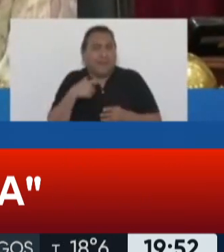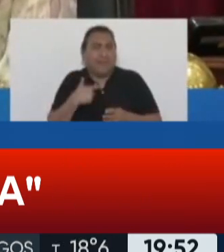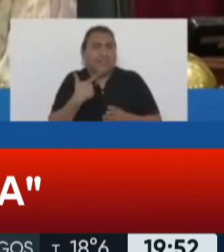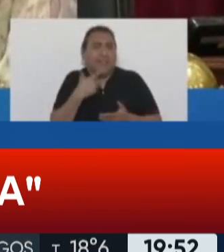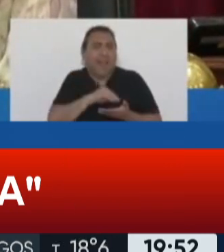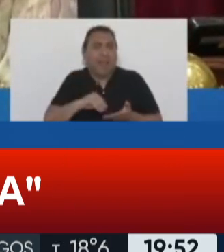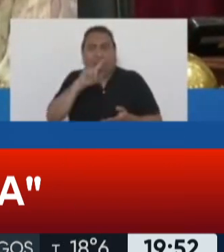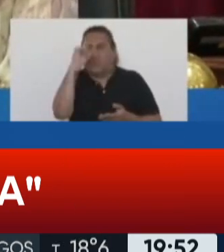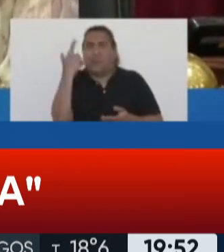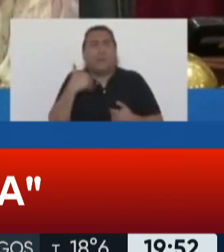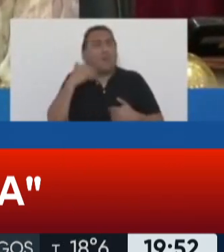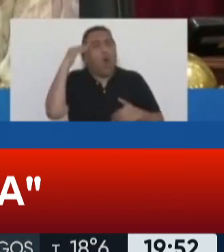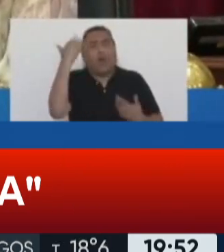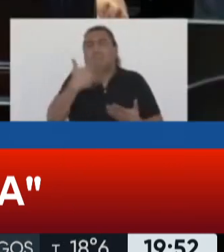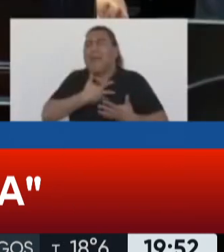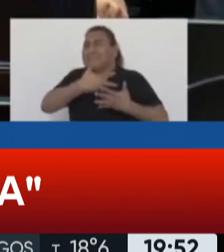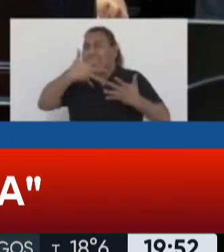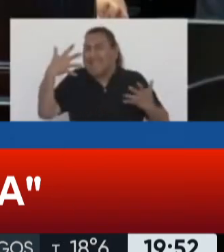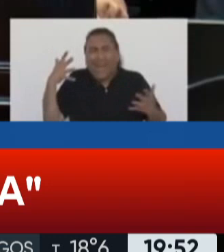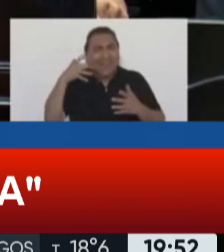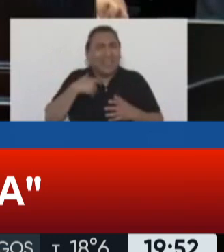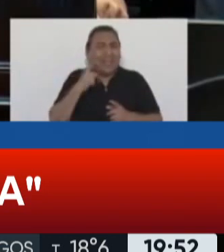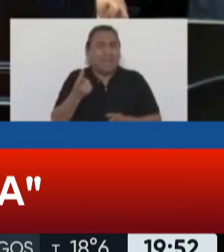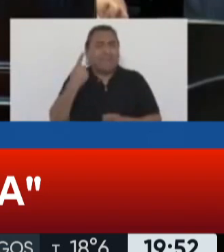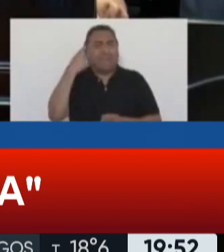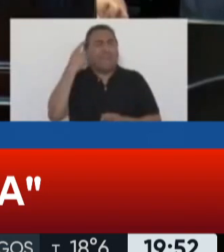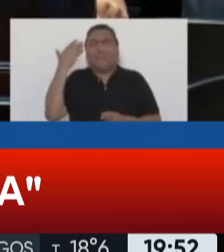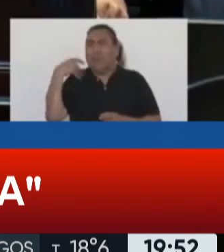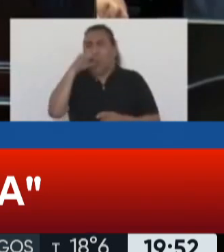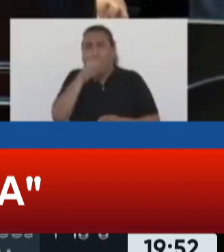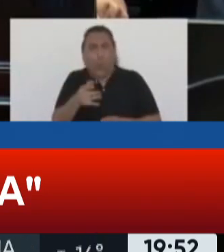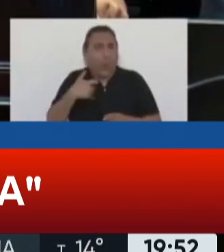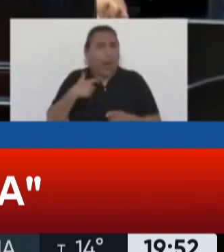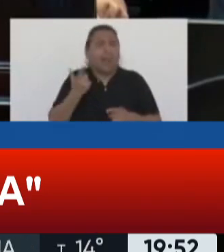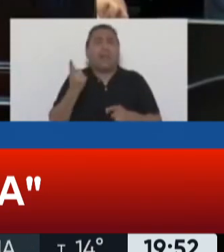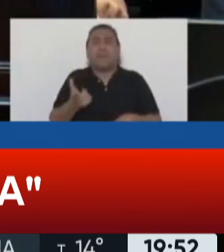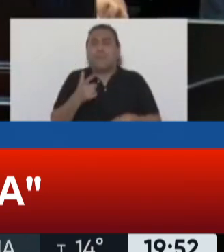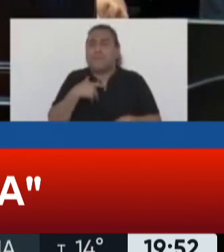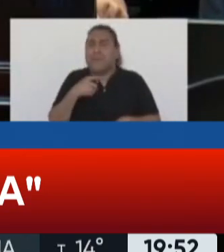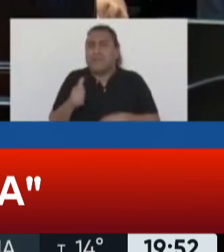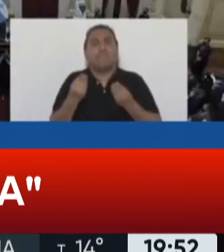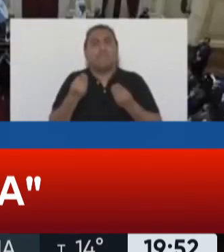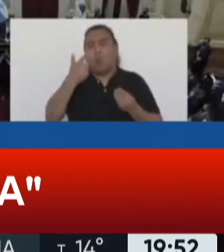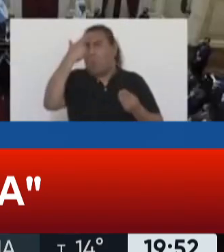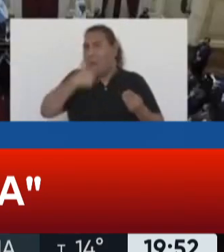uno de los honores más grandes, impensados y desafiantes de mi vida política y de mi vida en general.